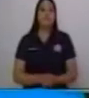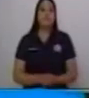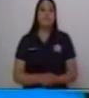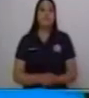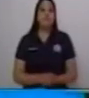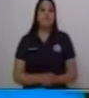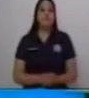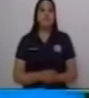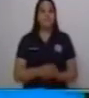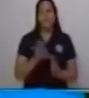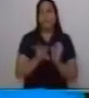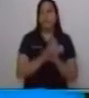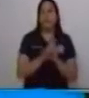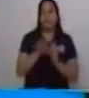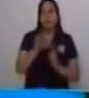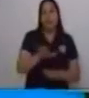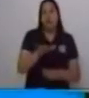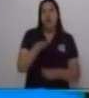Ayer